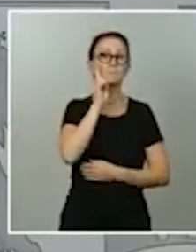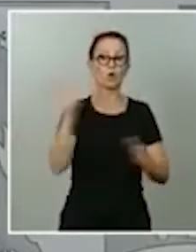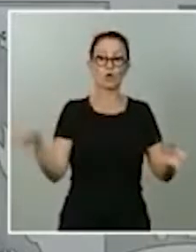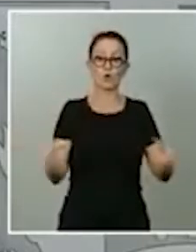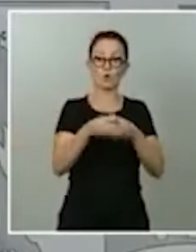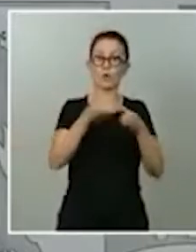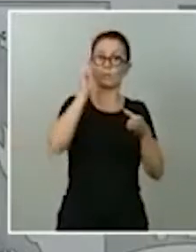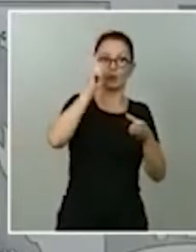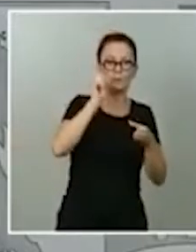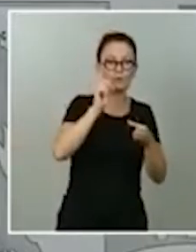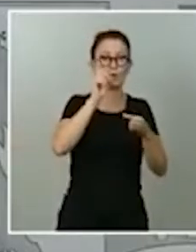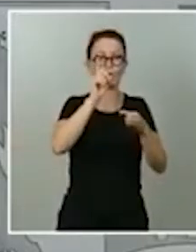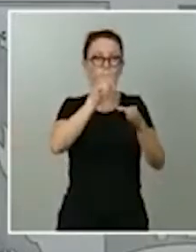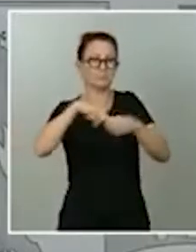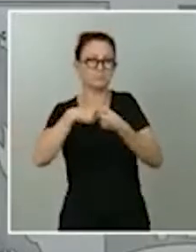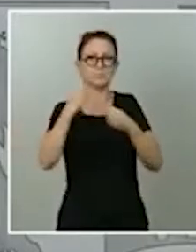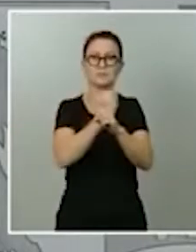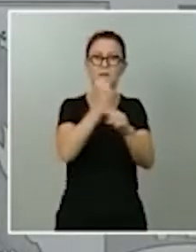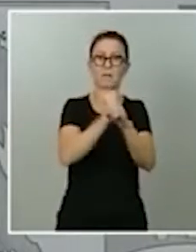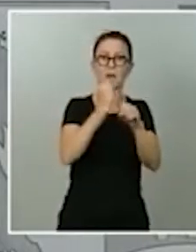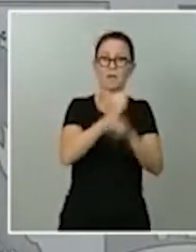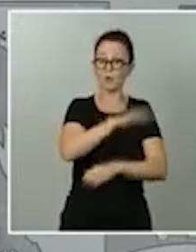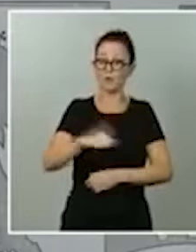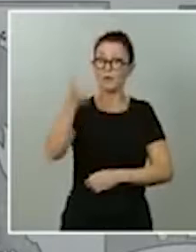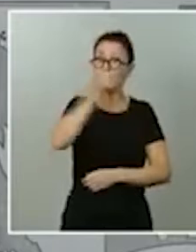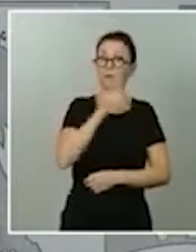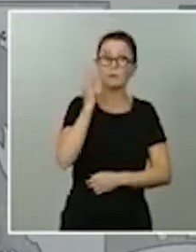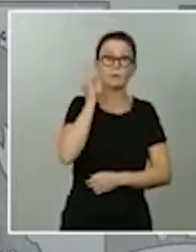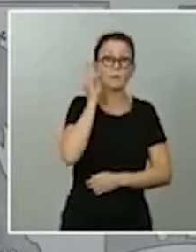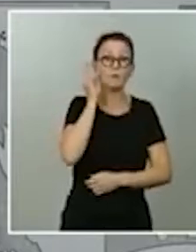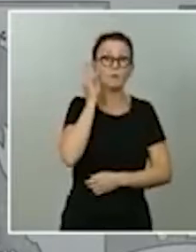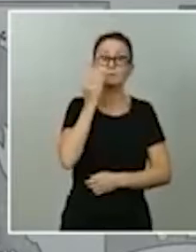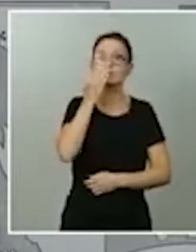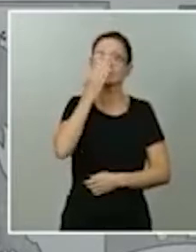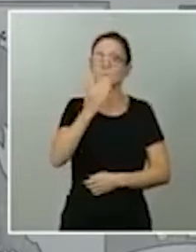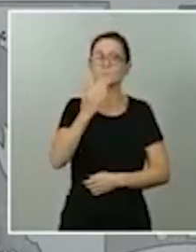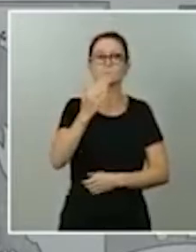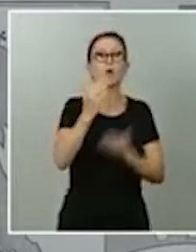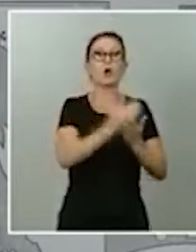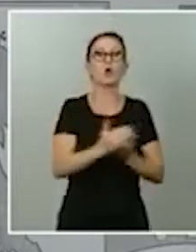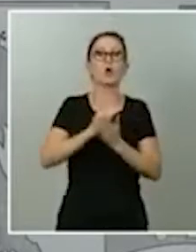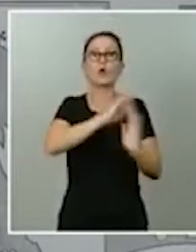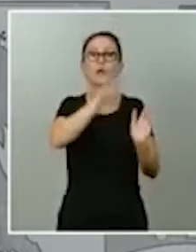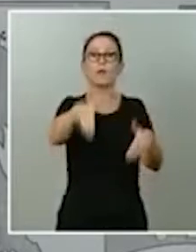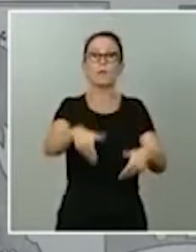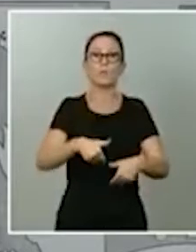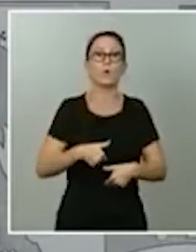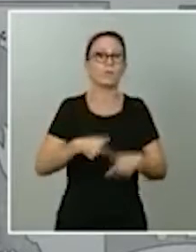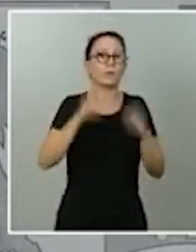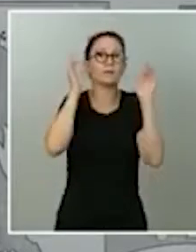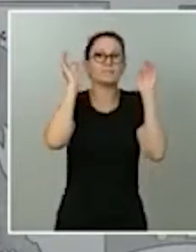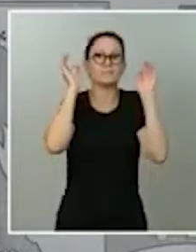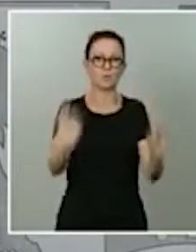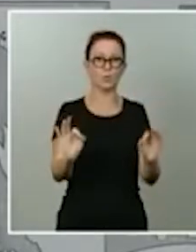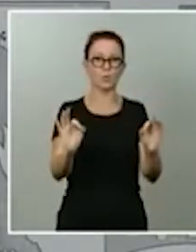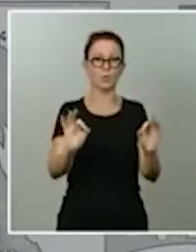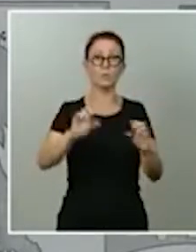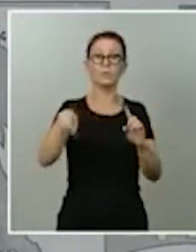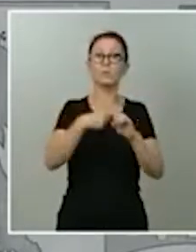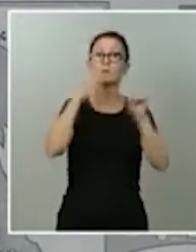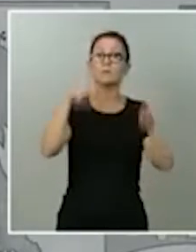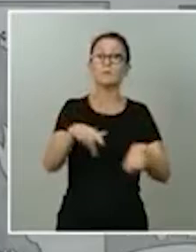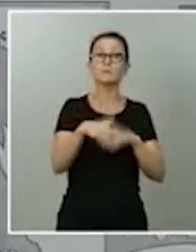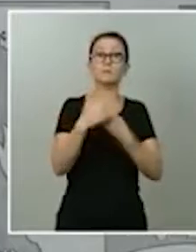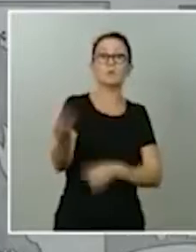seguros de que eso se va a producir, que esa vuelta al cole se va a producir y que se va a producir en unas condiciones óptimas para que se pueda desarrollar